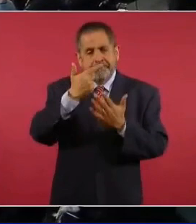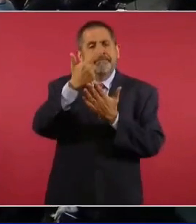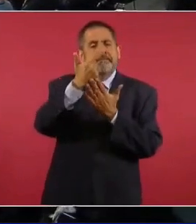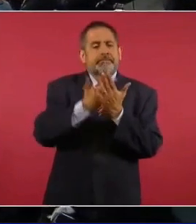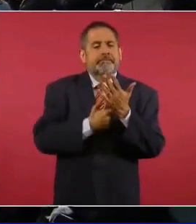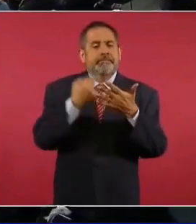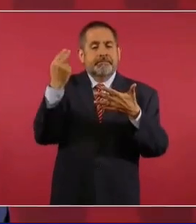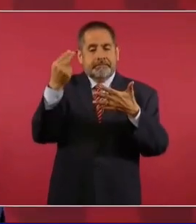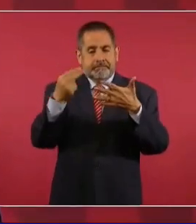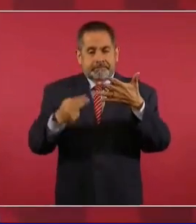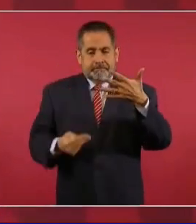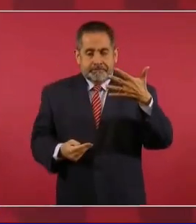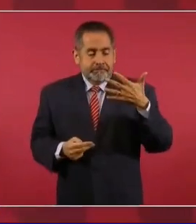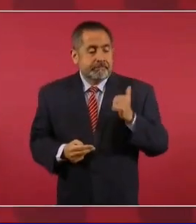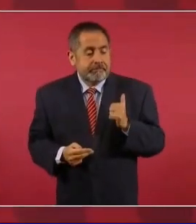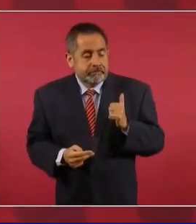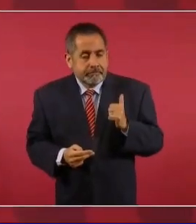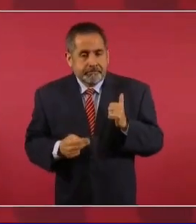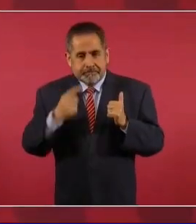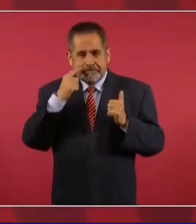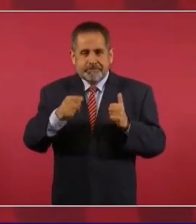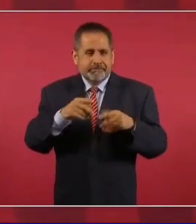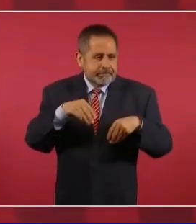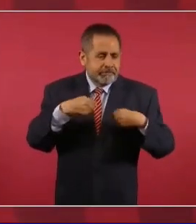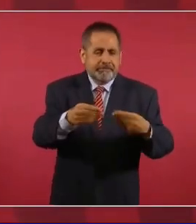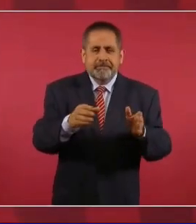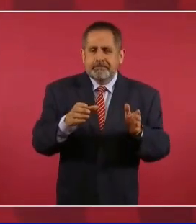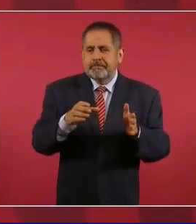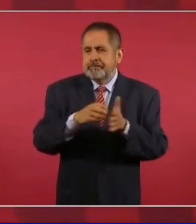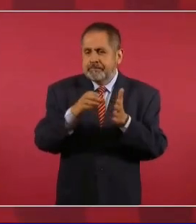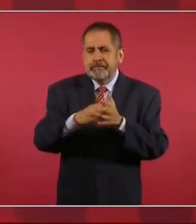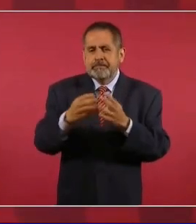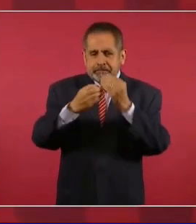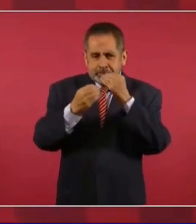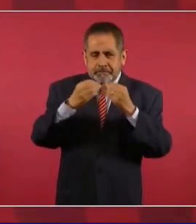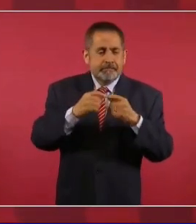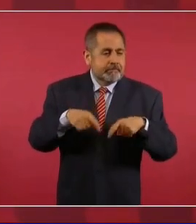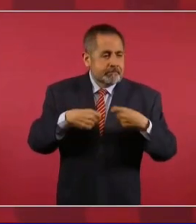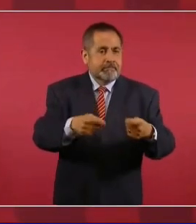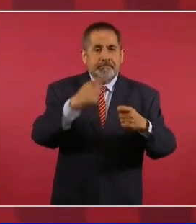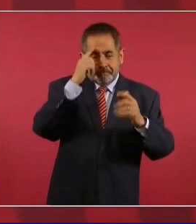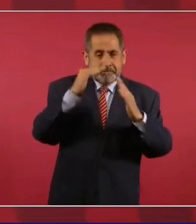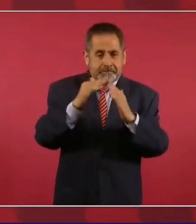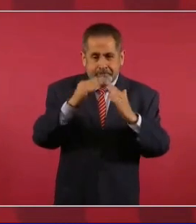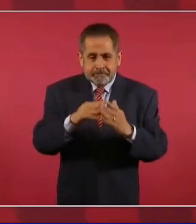para despensas, para vivienda,